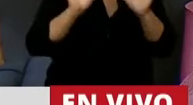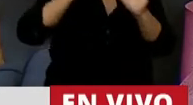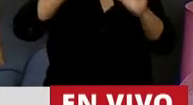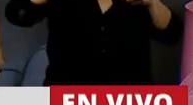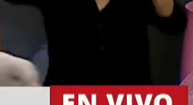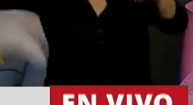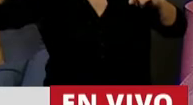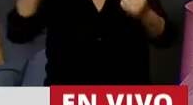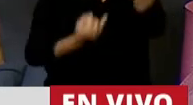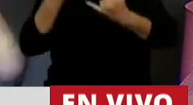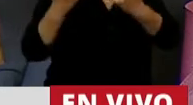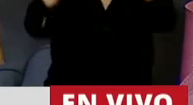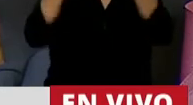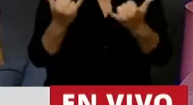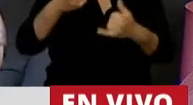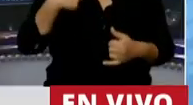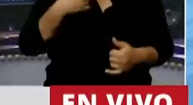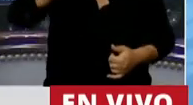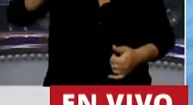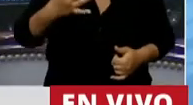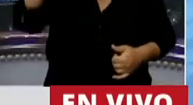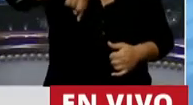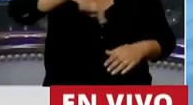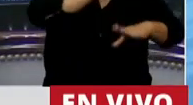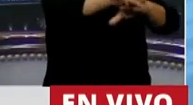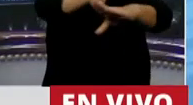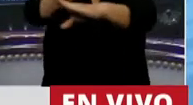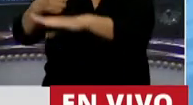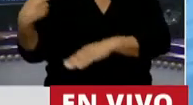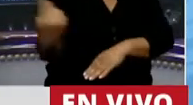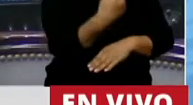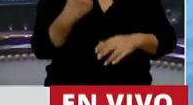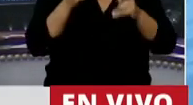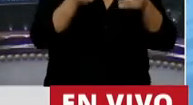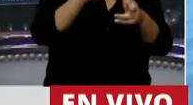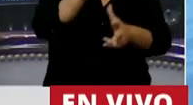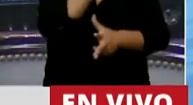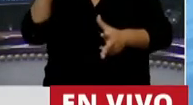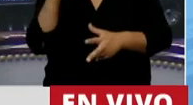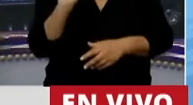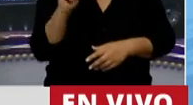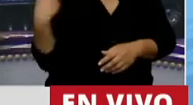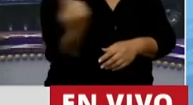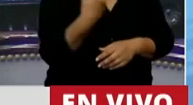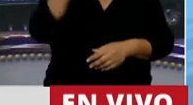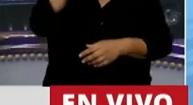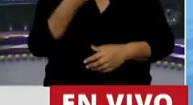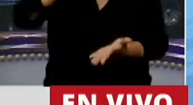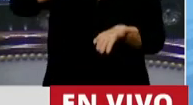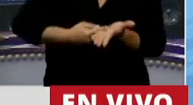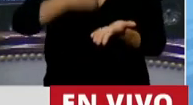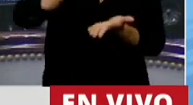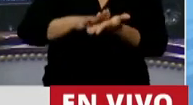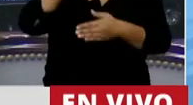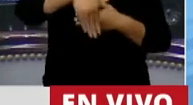información. Y estoy segura que todos los que estamos acá hoy esta noche, lo digamos o no, tenemos una decisión tomada sobre